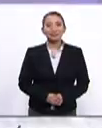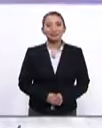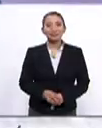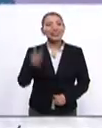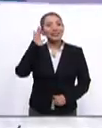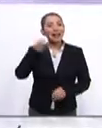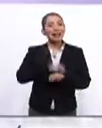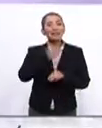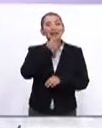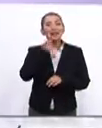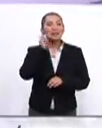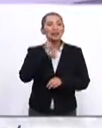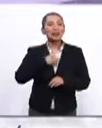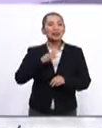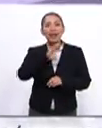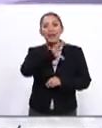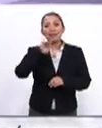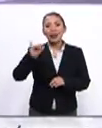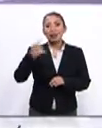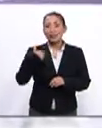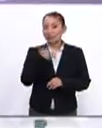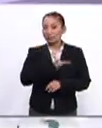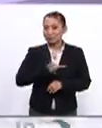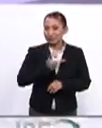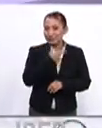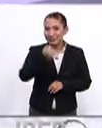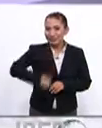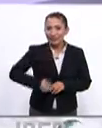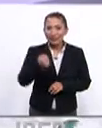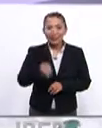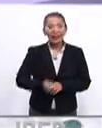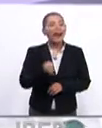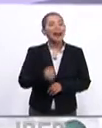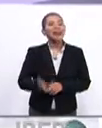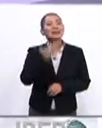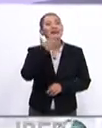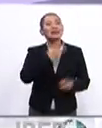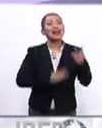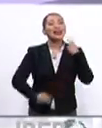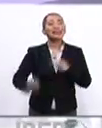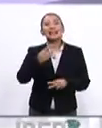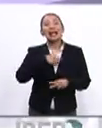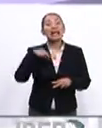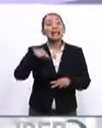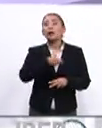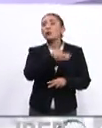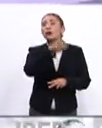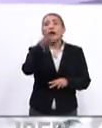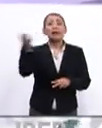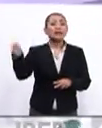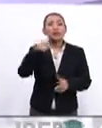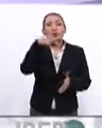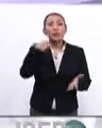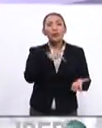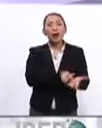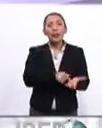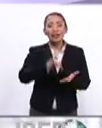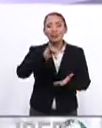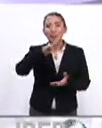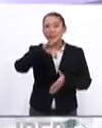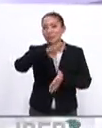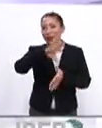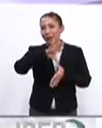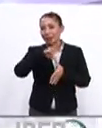¿Qué tal, amigas y amigos del canal iberoamericano? Es un placer saludarlos y darles la bienvenida desde cualquier latitud de